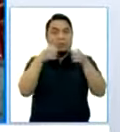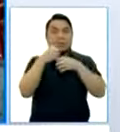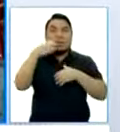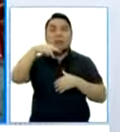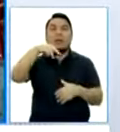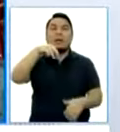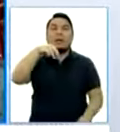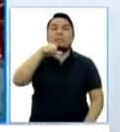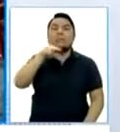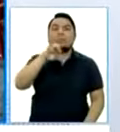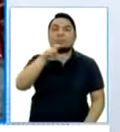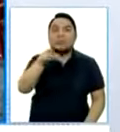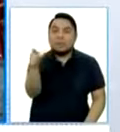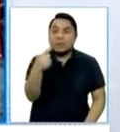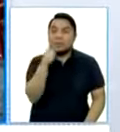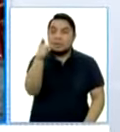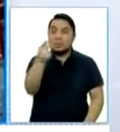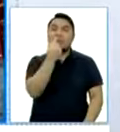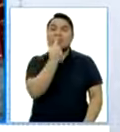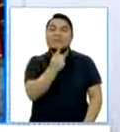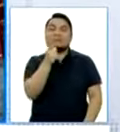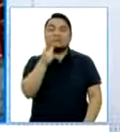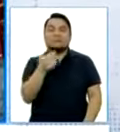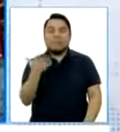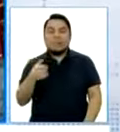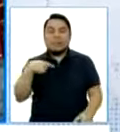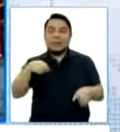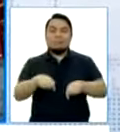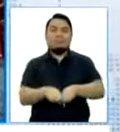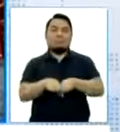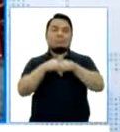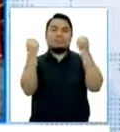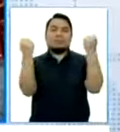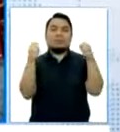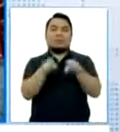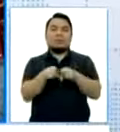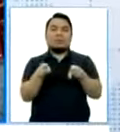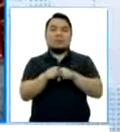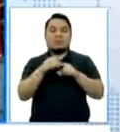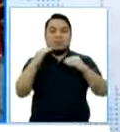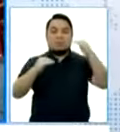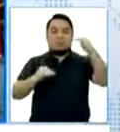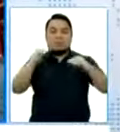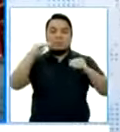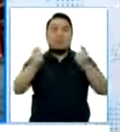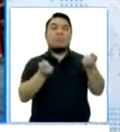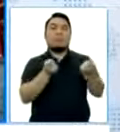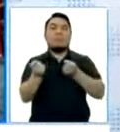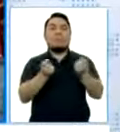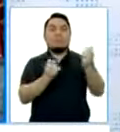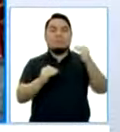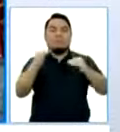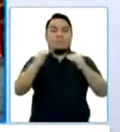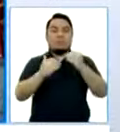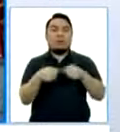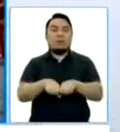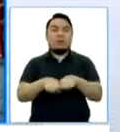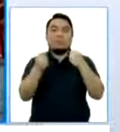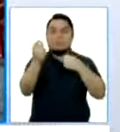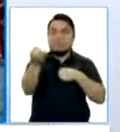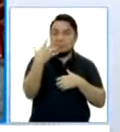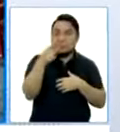Manuel Merino de Lama. Usted señala, por ejemplo, que se ha roto, aquí hay una especie de ruptura del equilibrio de poderes y que sería ideal